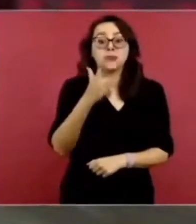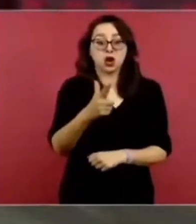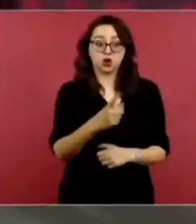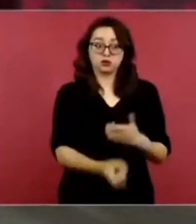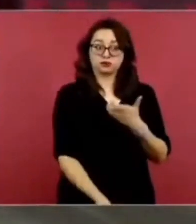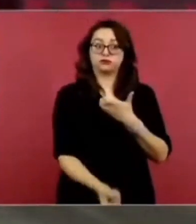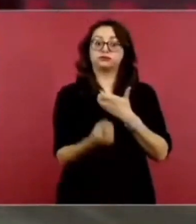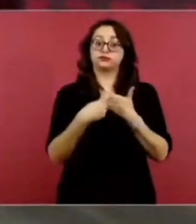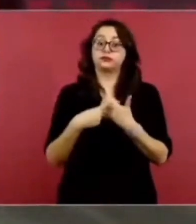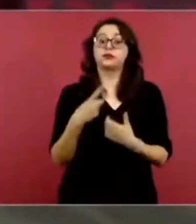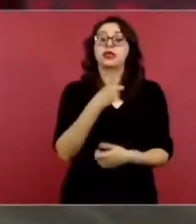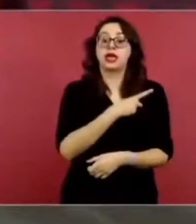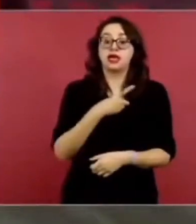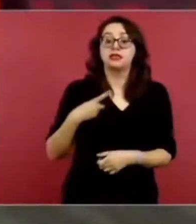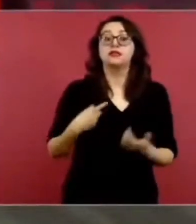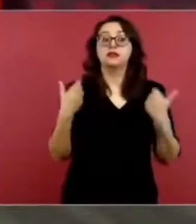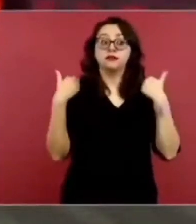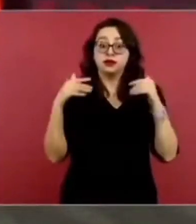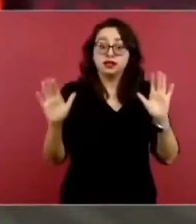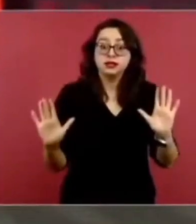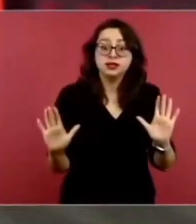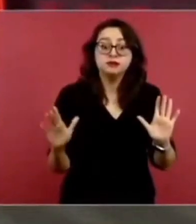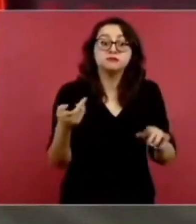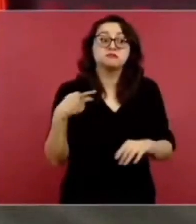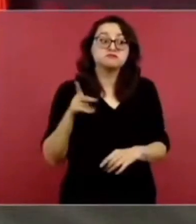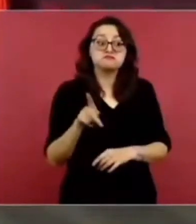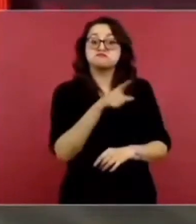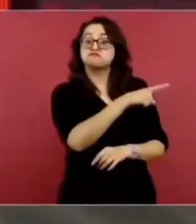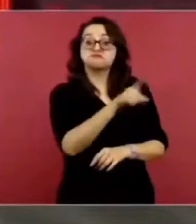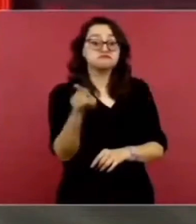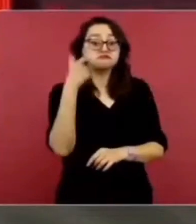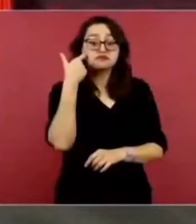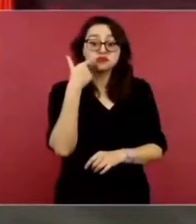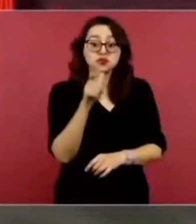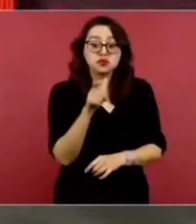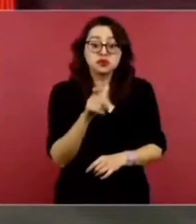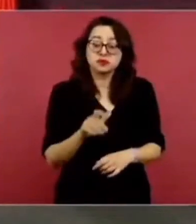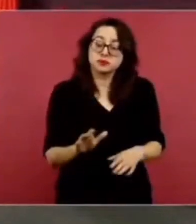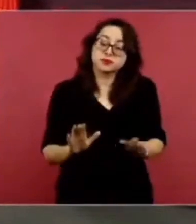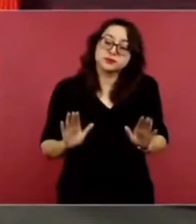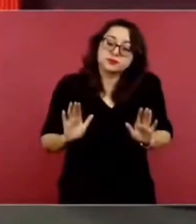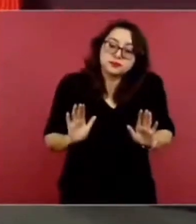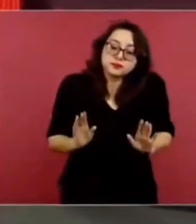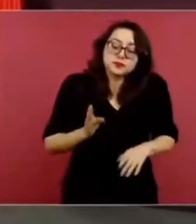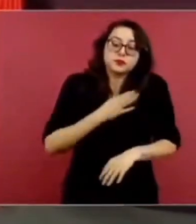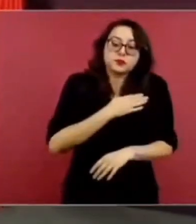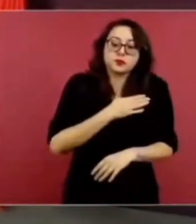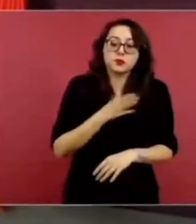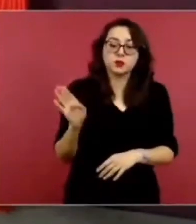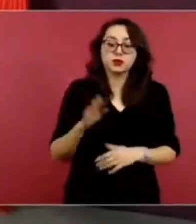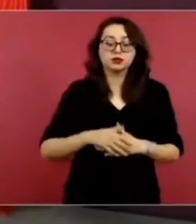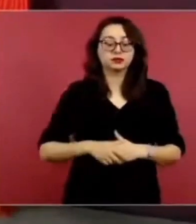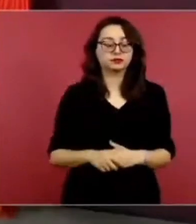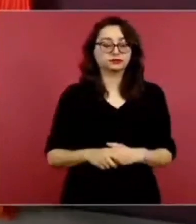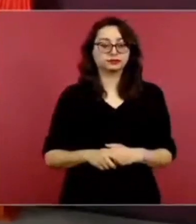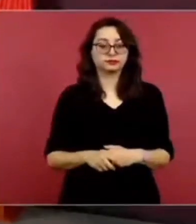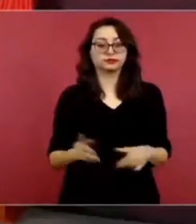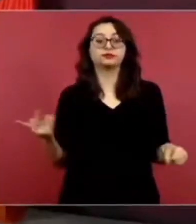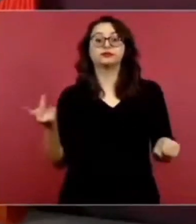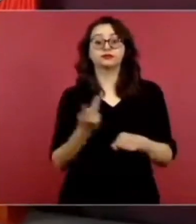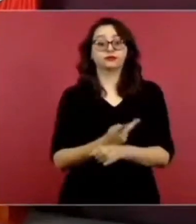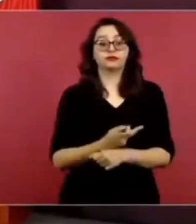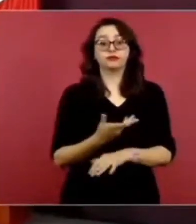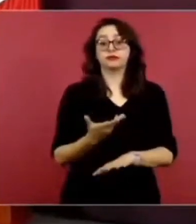Porque antes se transferían los fondos a los estados para la atención médica